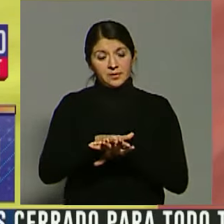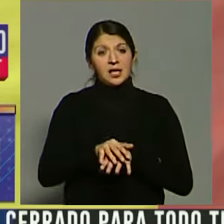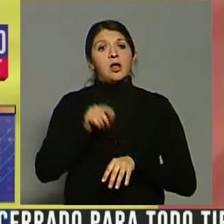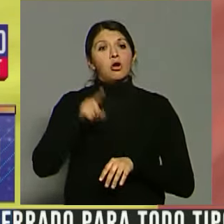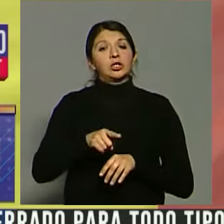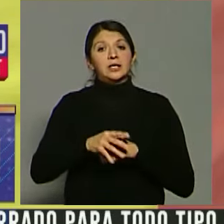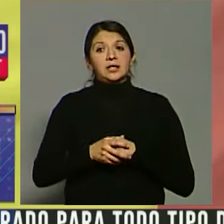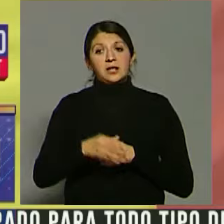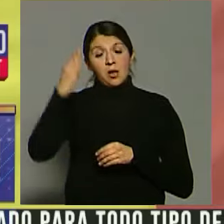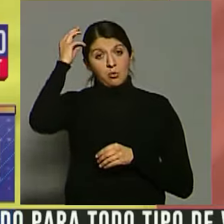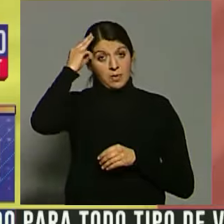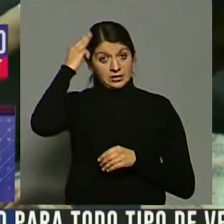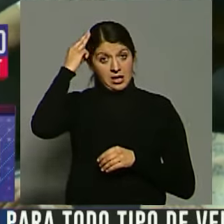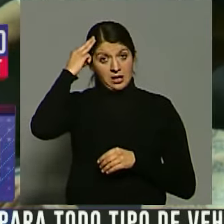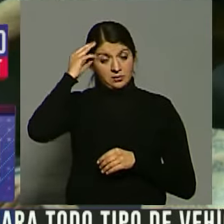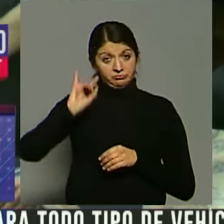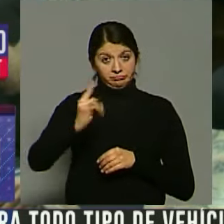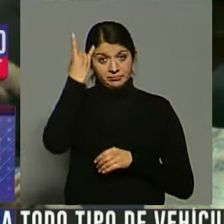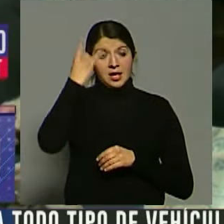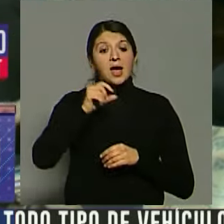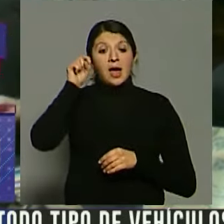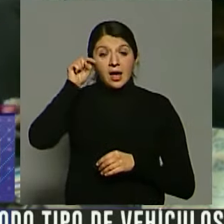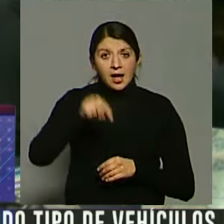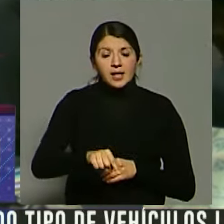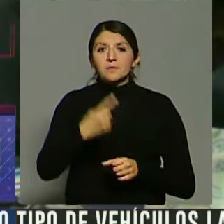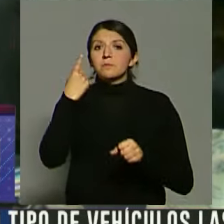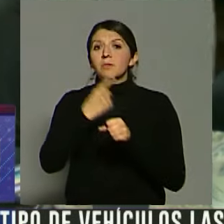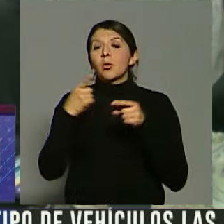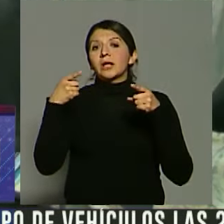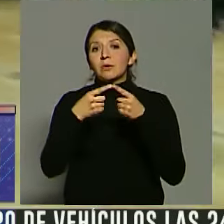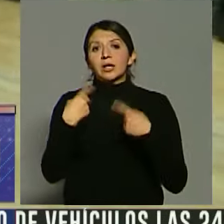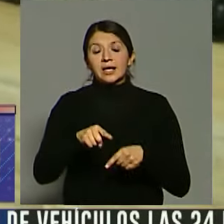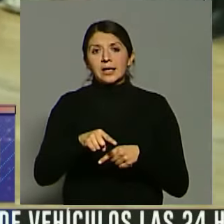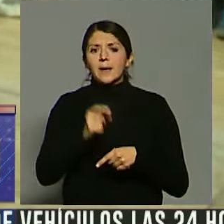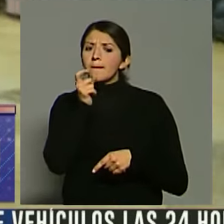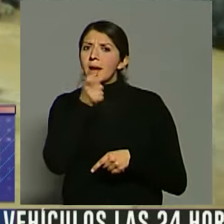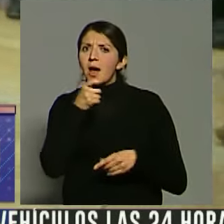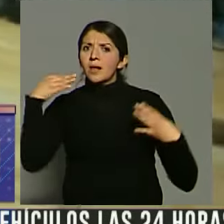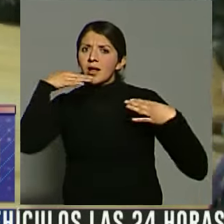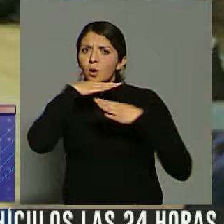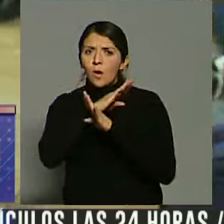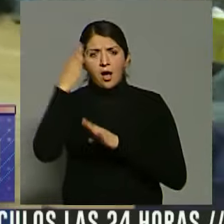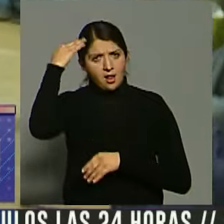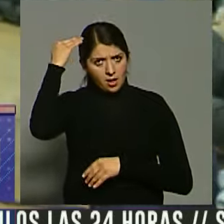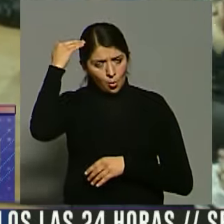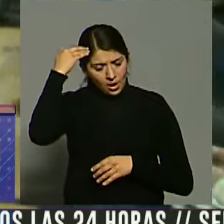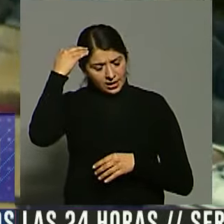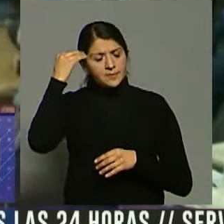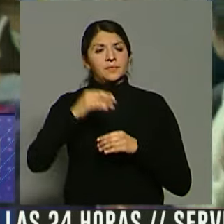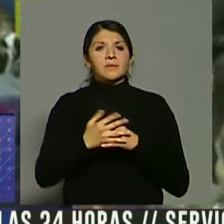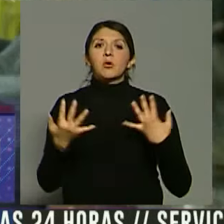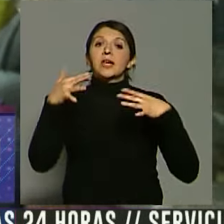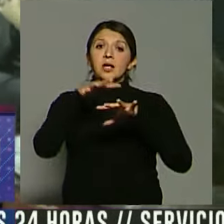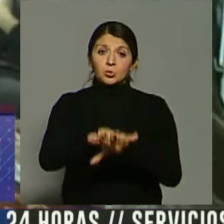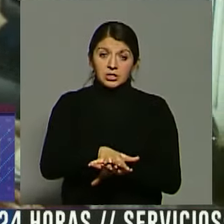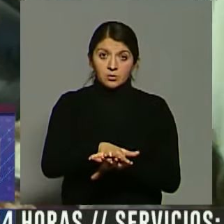y el primer enfoque de este taller fue sobre el lenguaje inclusivo. Viendo que hubo mucha